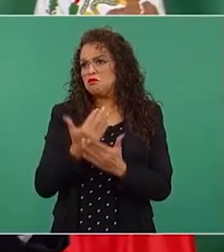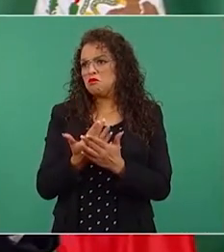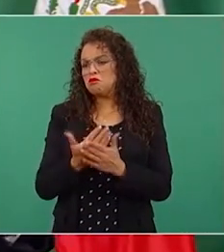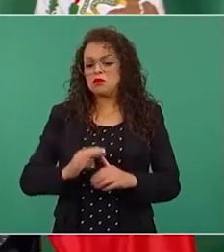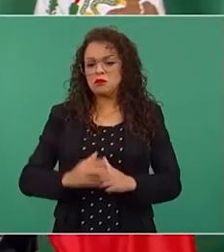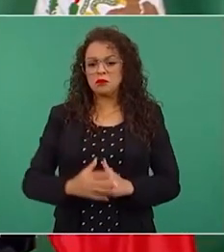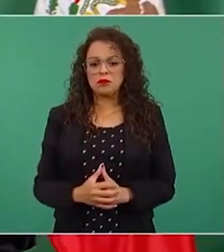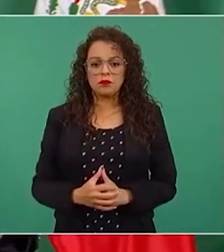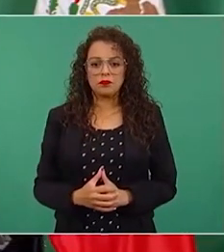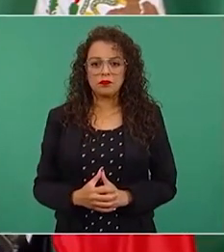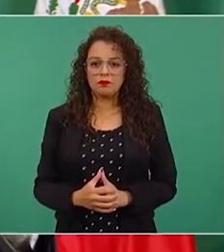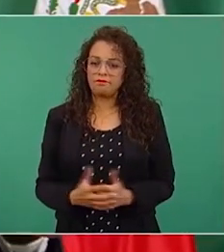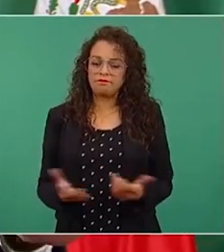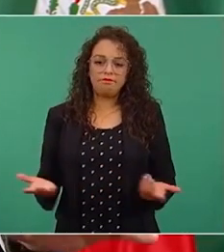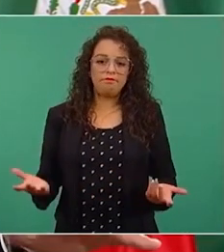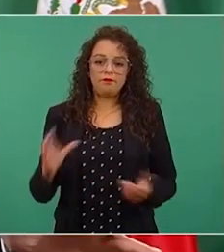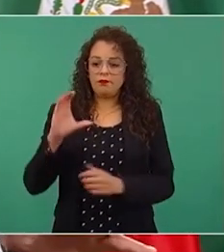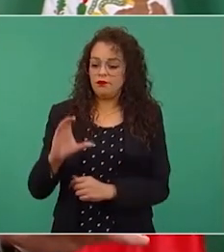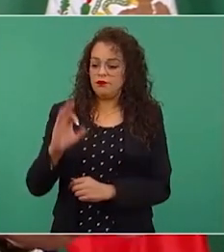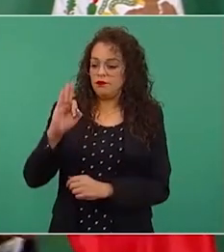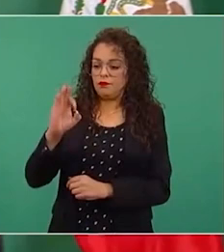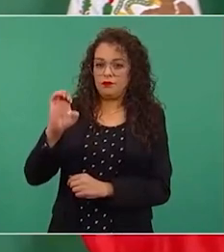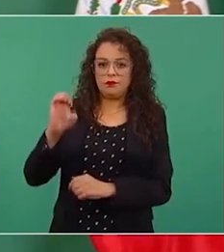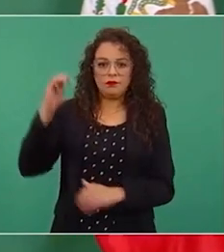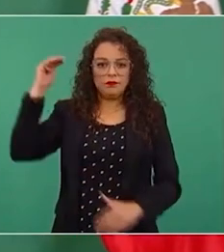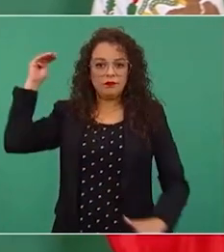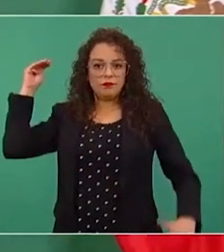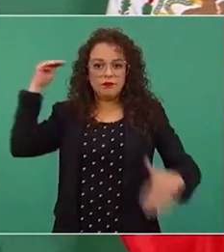La quiebra de la Comisión Federal de Electricidad.